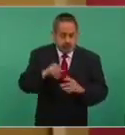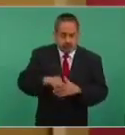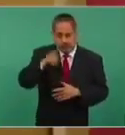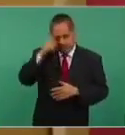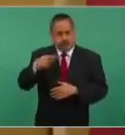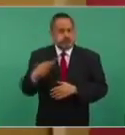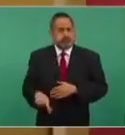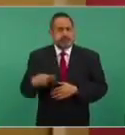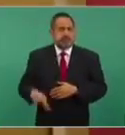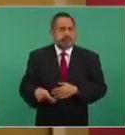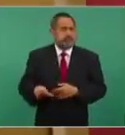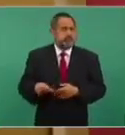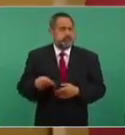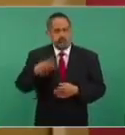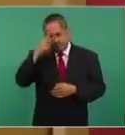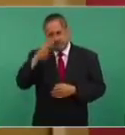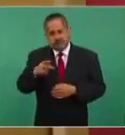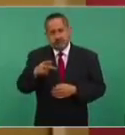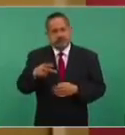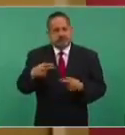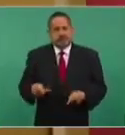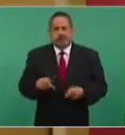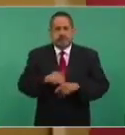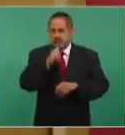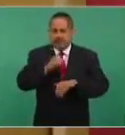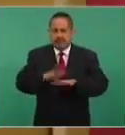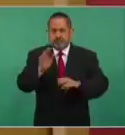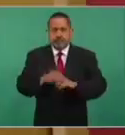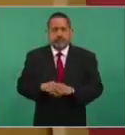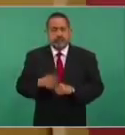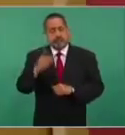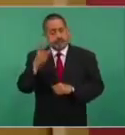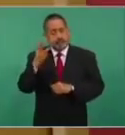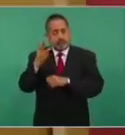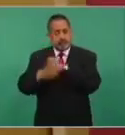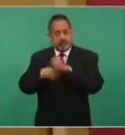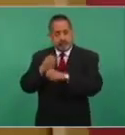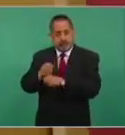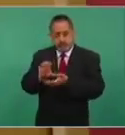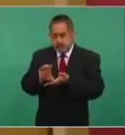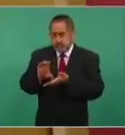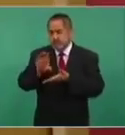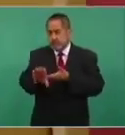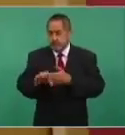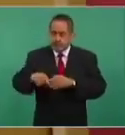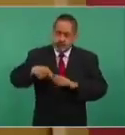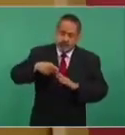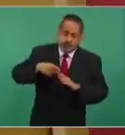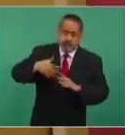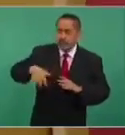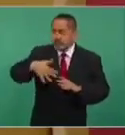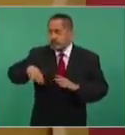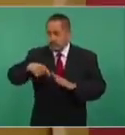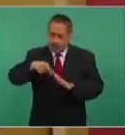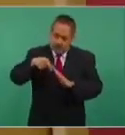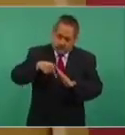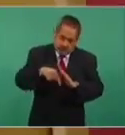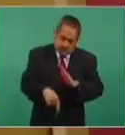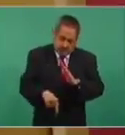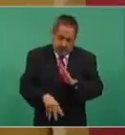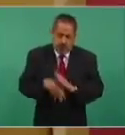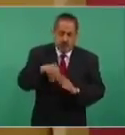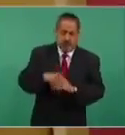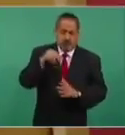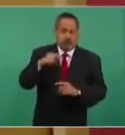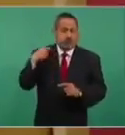En tres años hemos destinado presupuesto a la exploración de nuevos yacimientos y durante el tiempo que